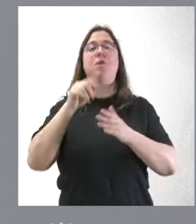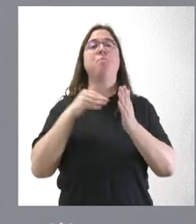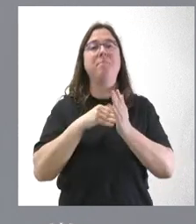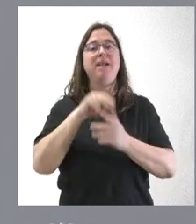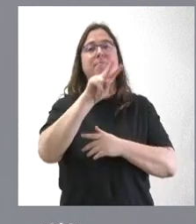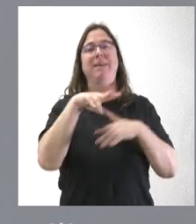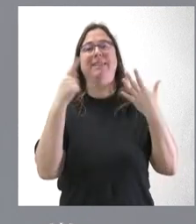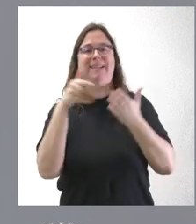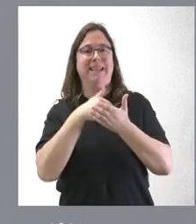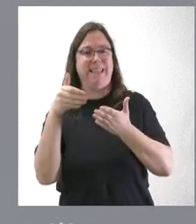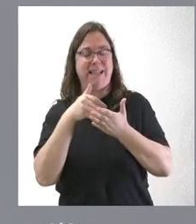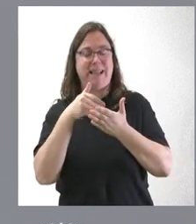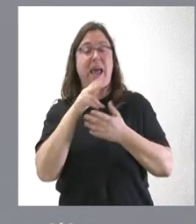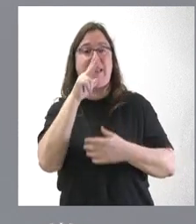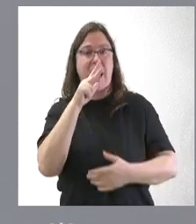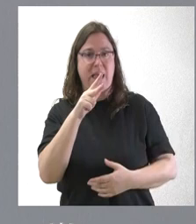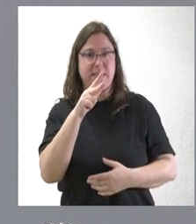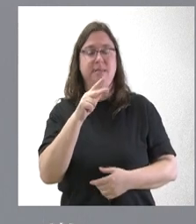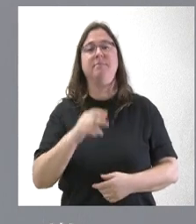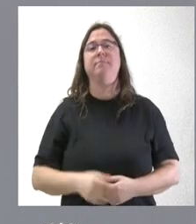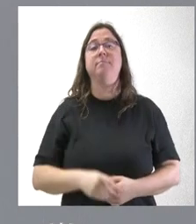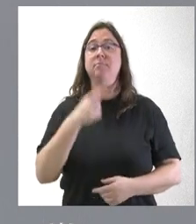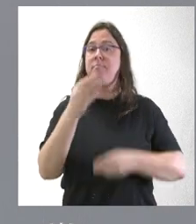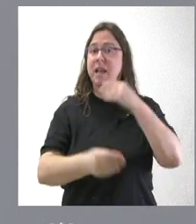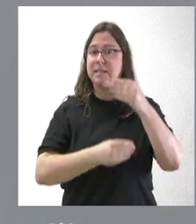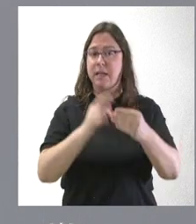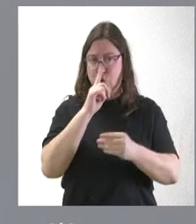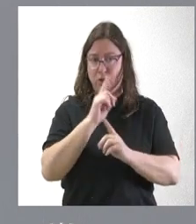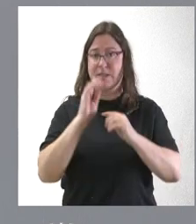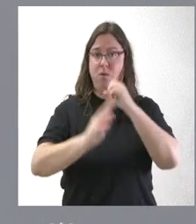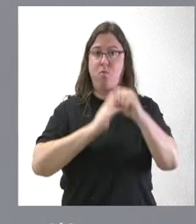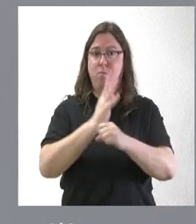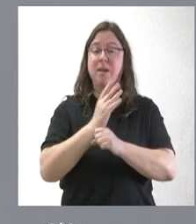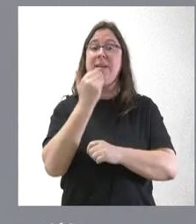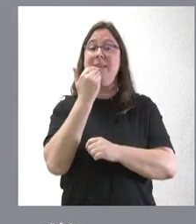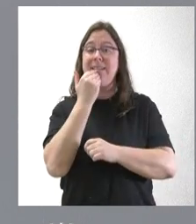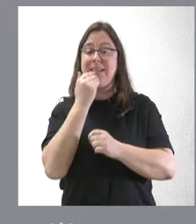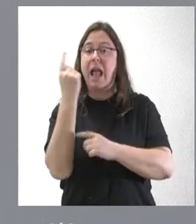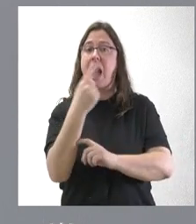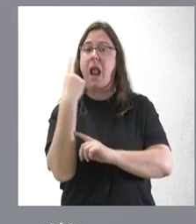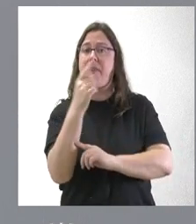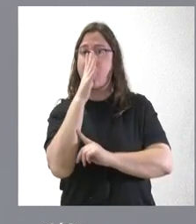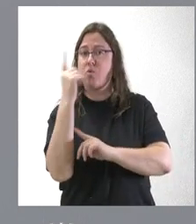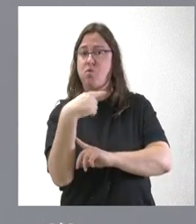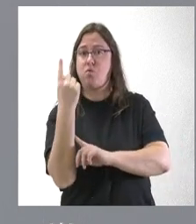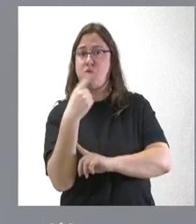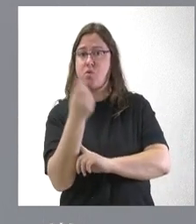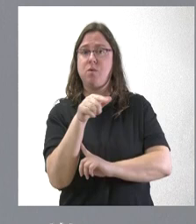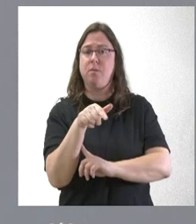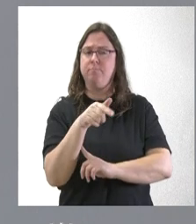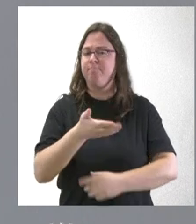hectáreas que se han desarrollado en esta legislatura. Y, si hablamos de regadíos, que también es un aspecto muy